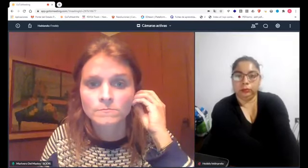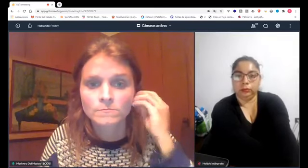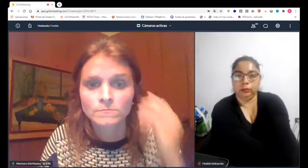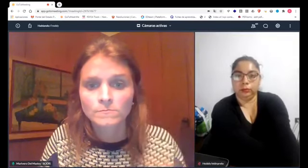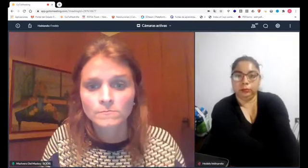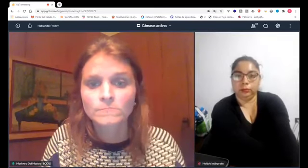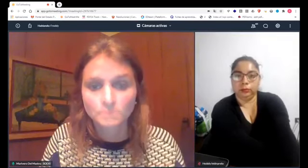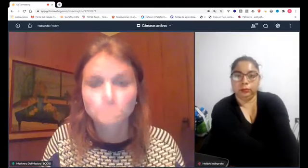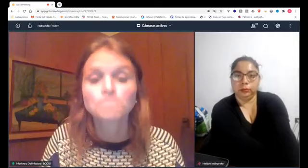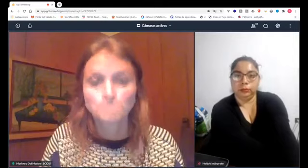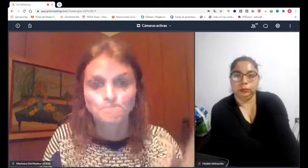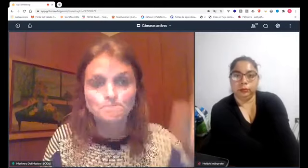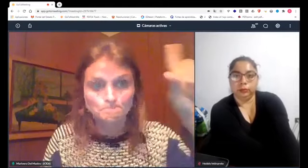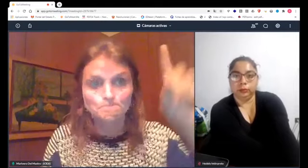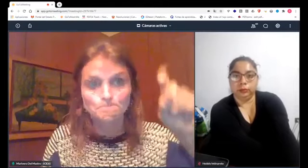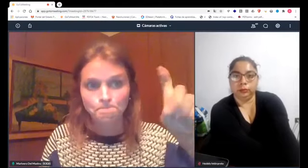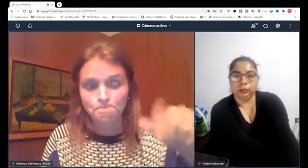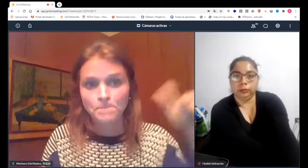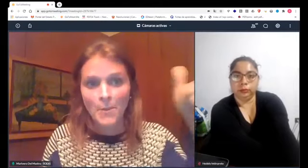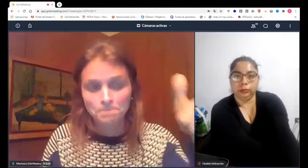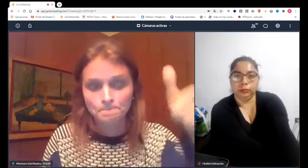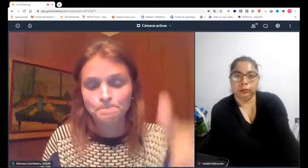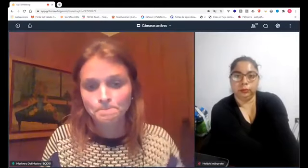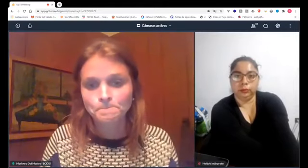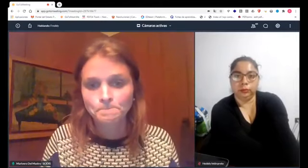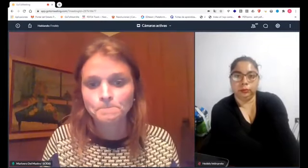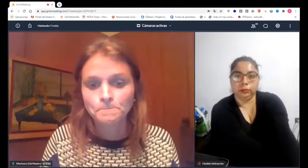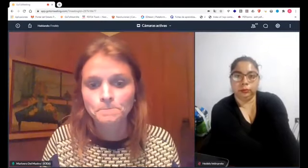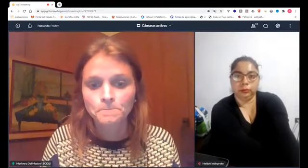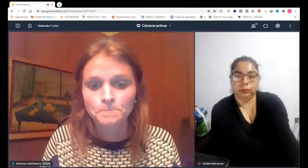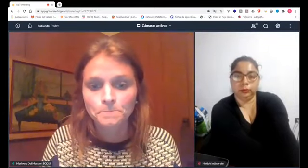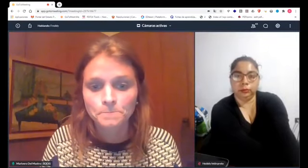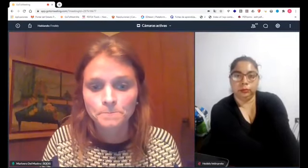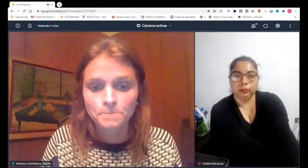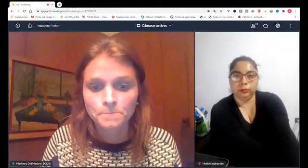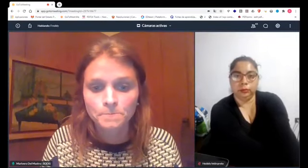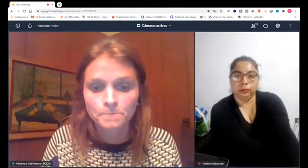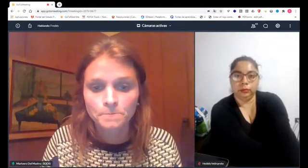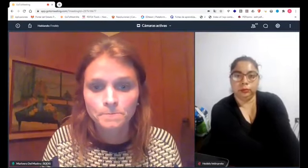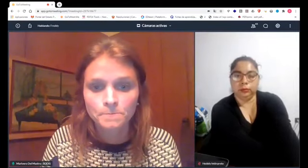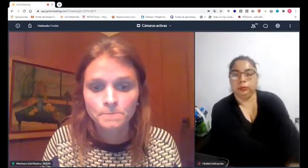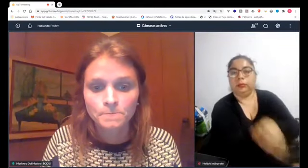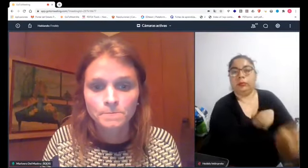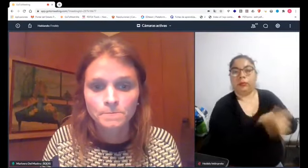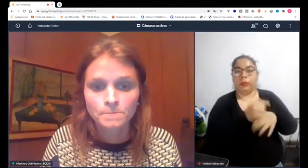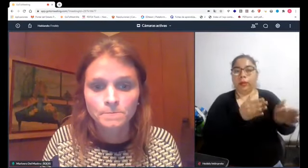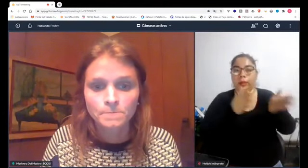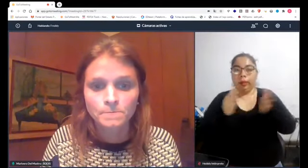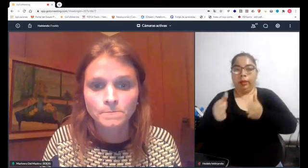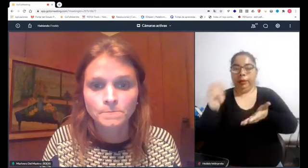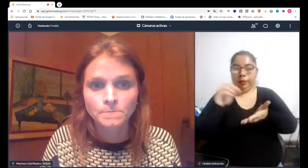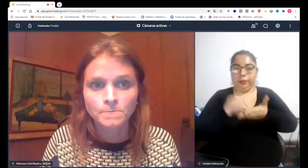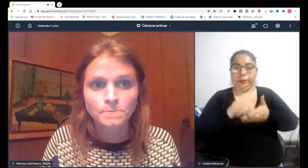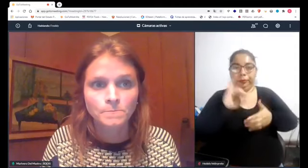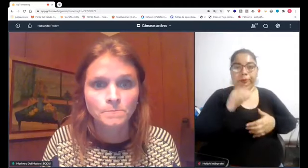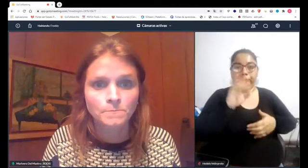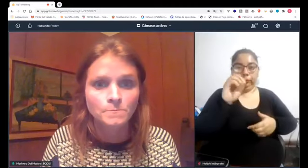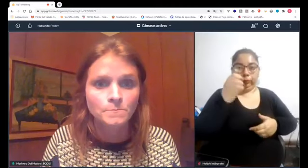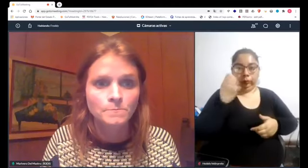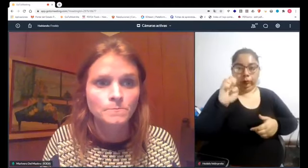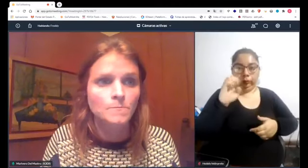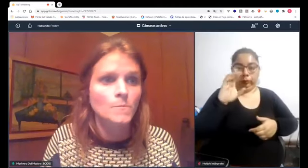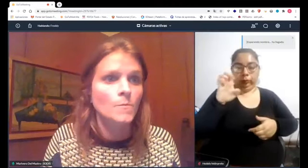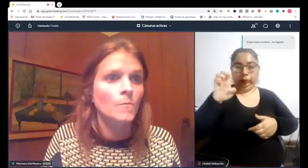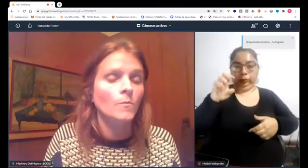contigo te parece si ya ok perfecto entonces vamos a ganar tiempo y vamos a darle el pase a José y Sola con los 5